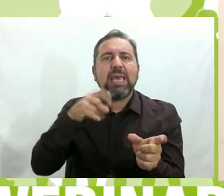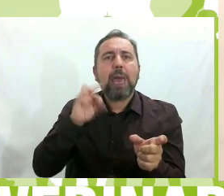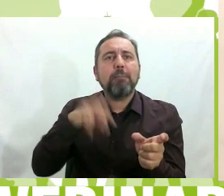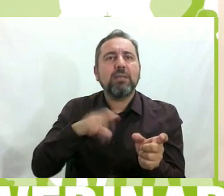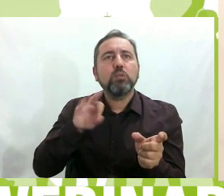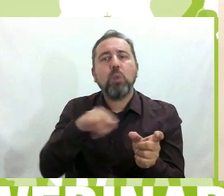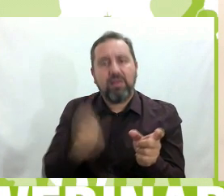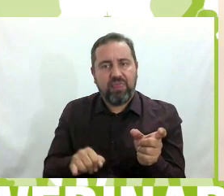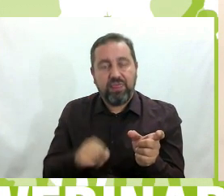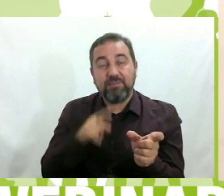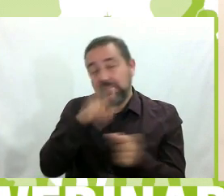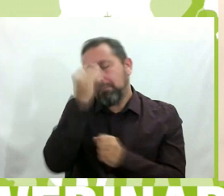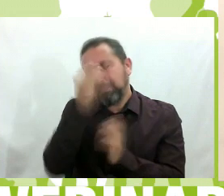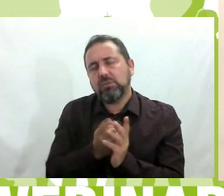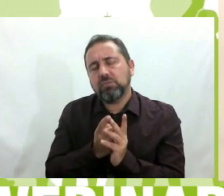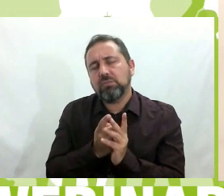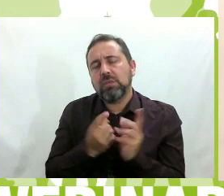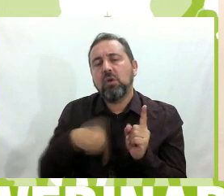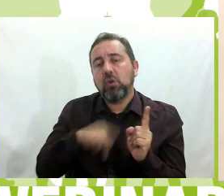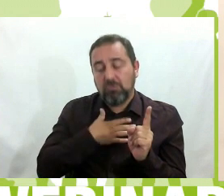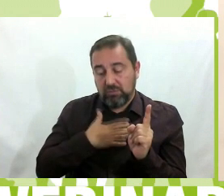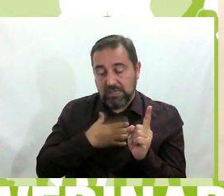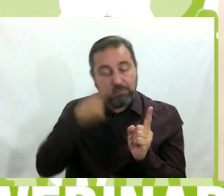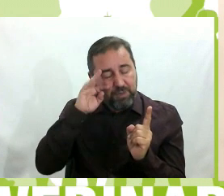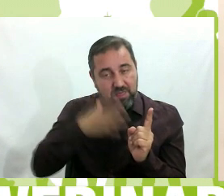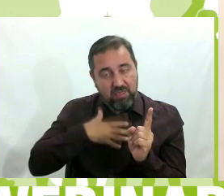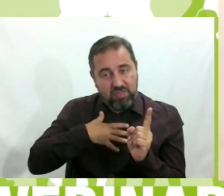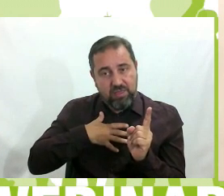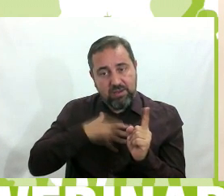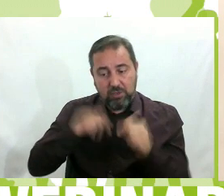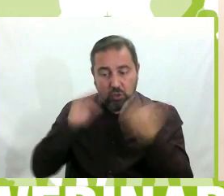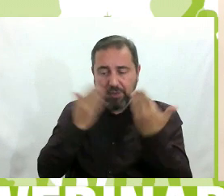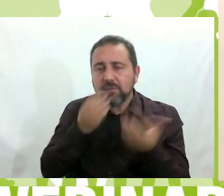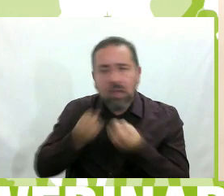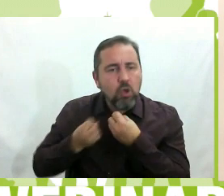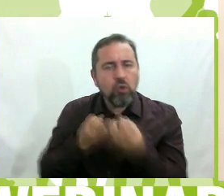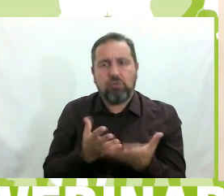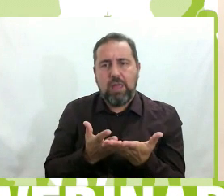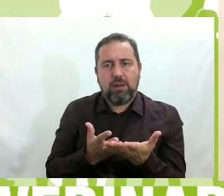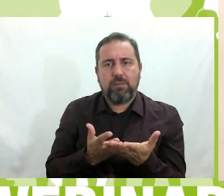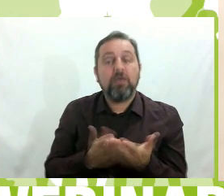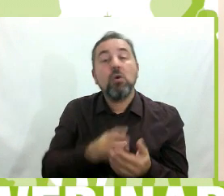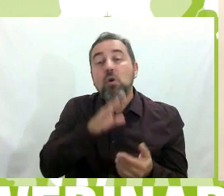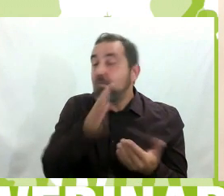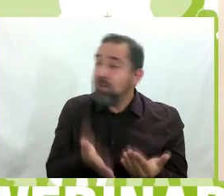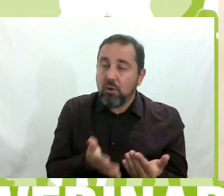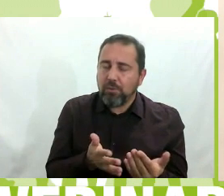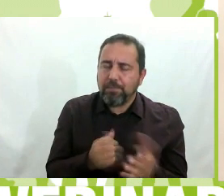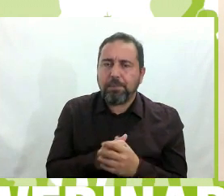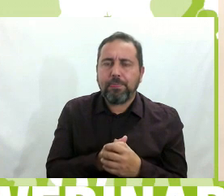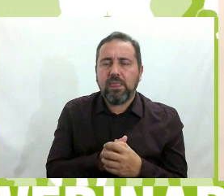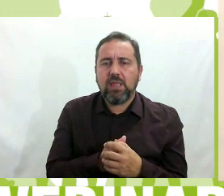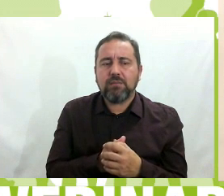pensó en que contásemos la experiencia en este Congreso. Porque se trata de